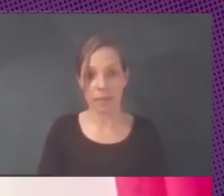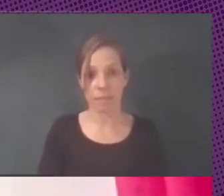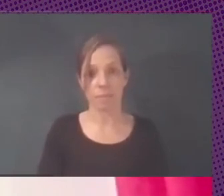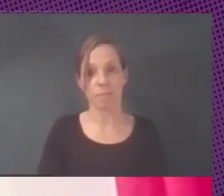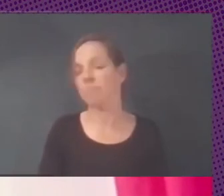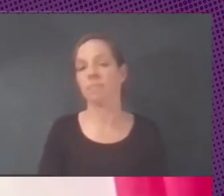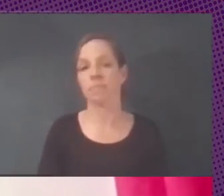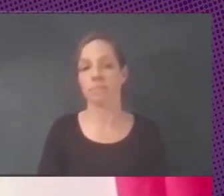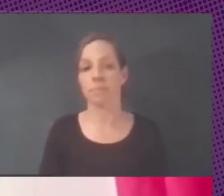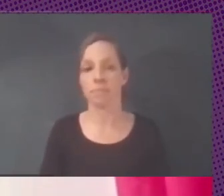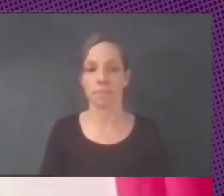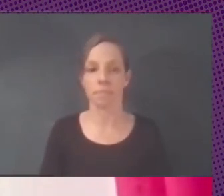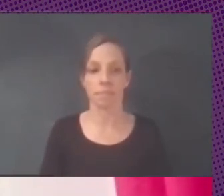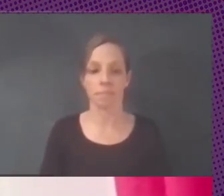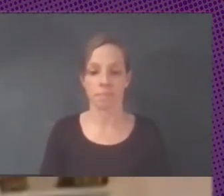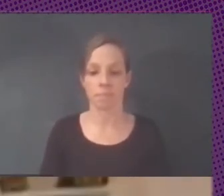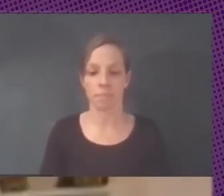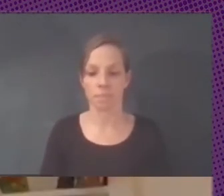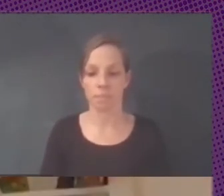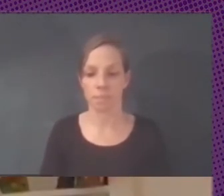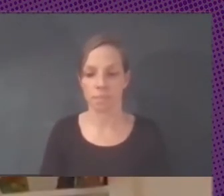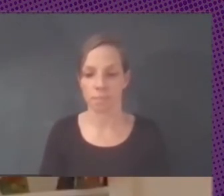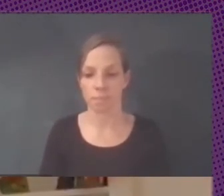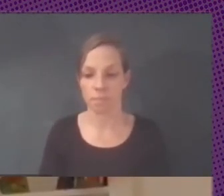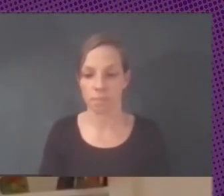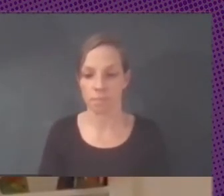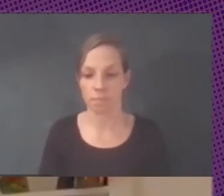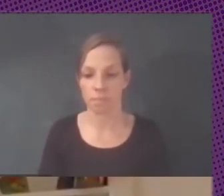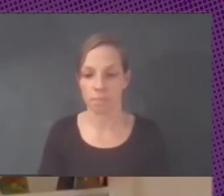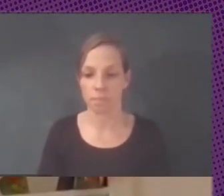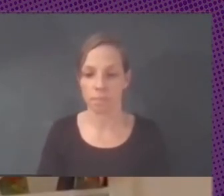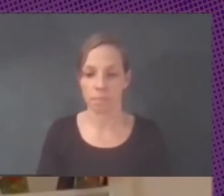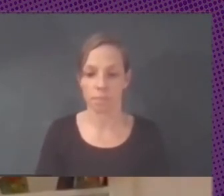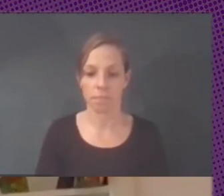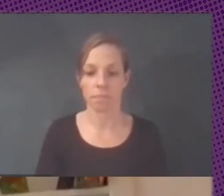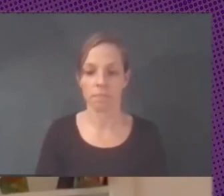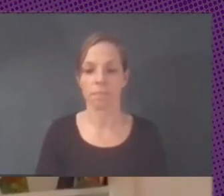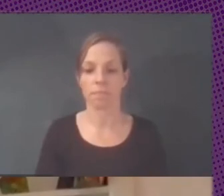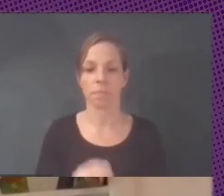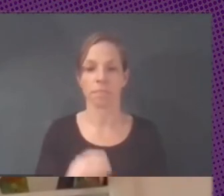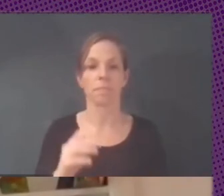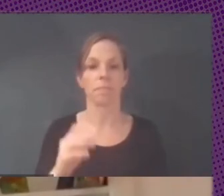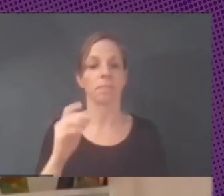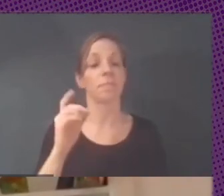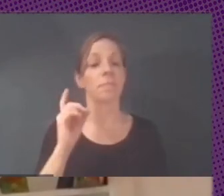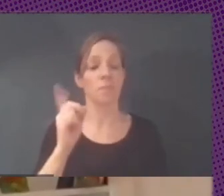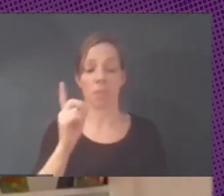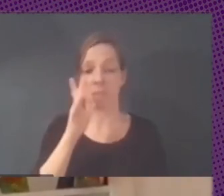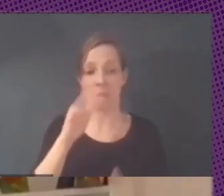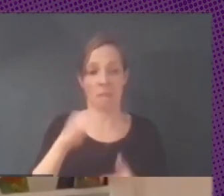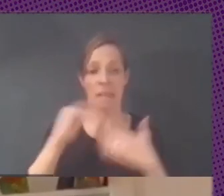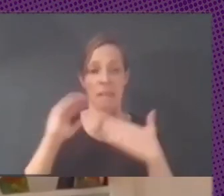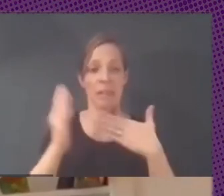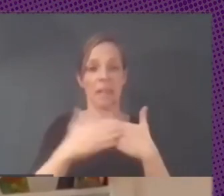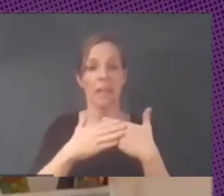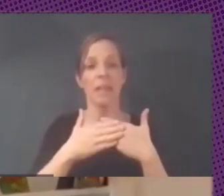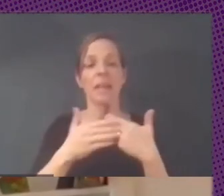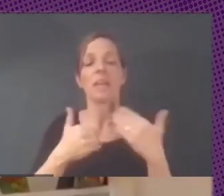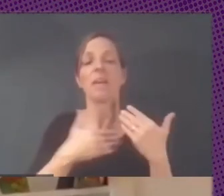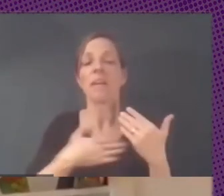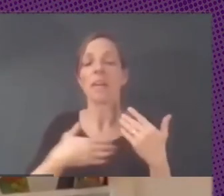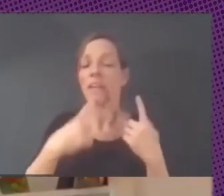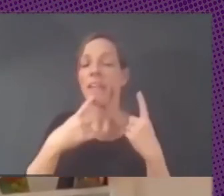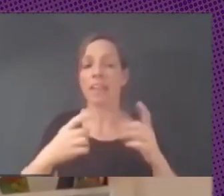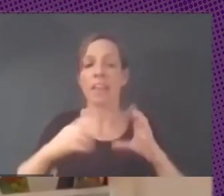Bueno solamente para cerrar quiero hacer referencia a la necesidad de una comunidad y de una